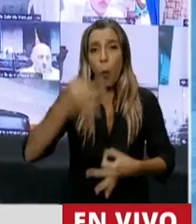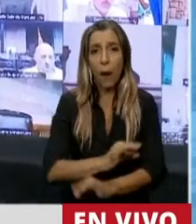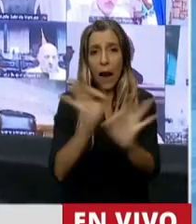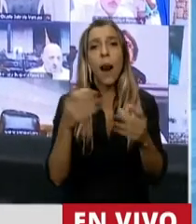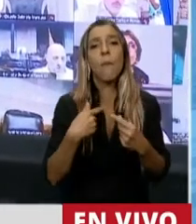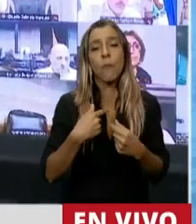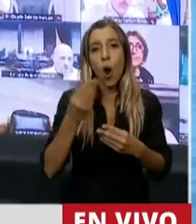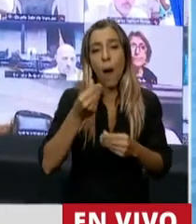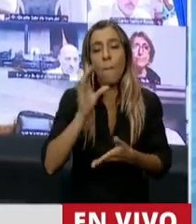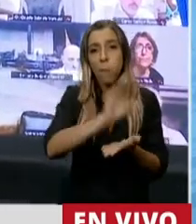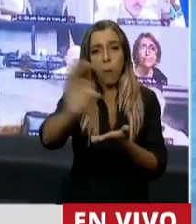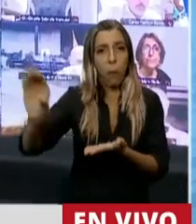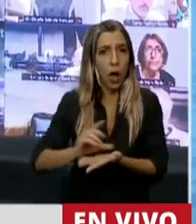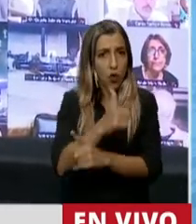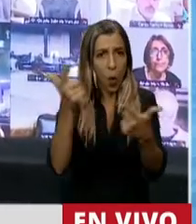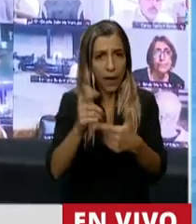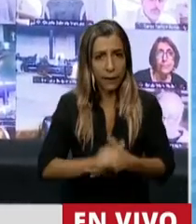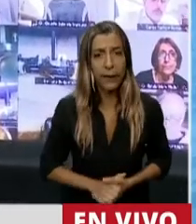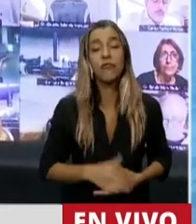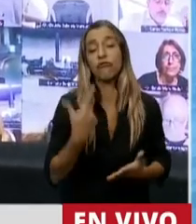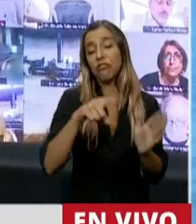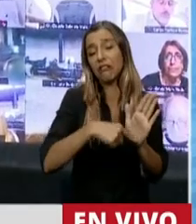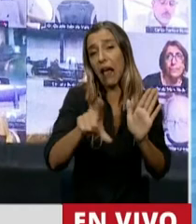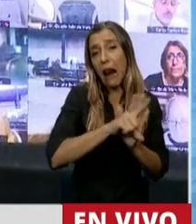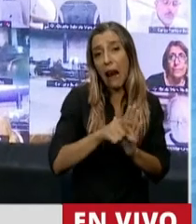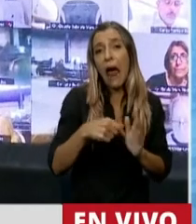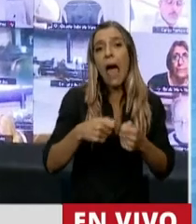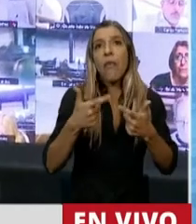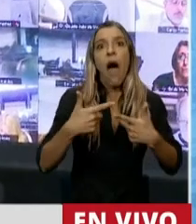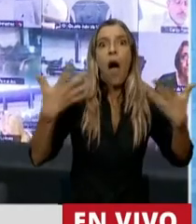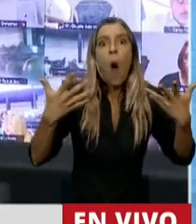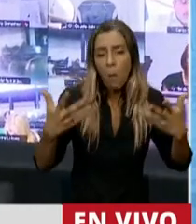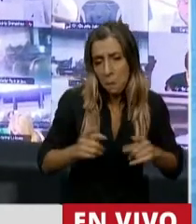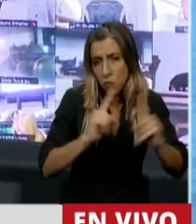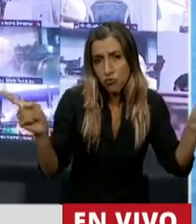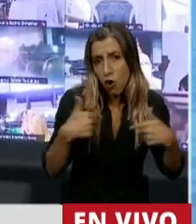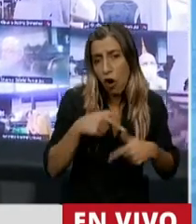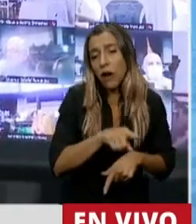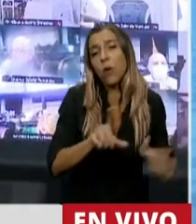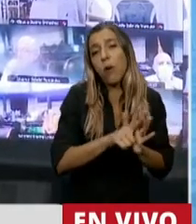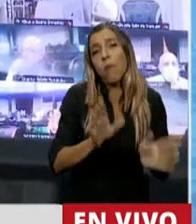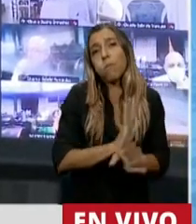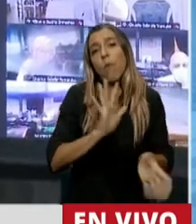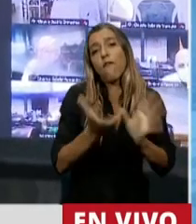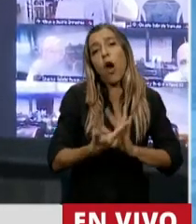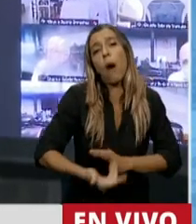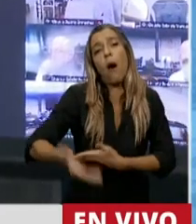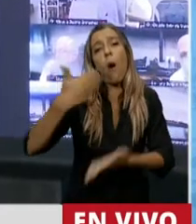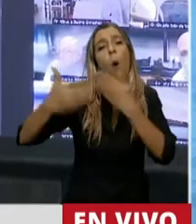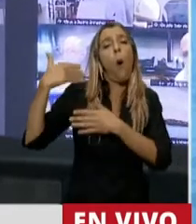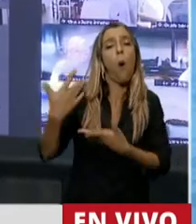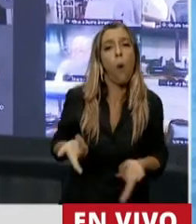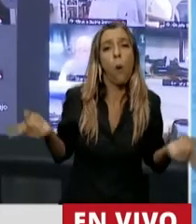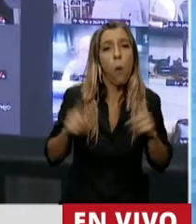Entonces, esta ley no tiene nada de revolucionario, esta ley atrasa, presidente. Y yo le diría que nos comprometamos todos